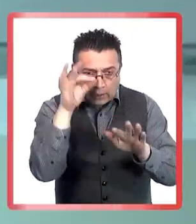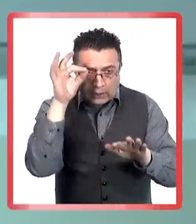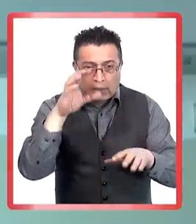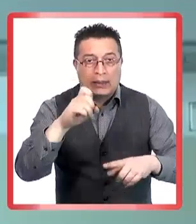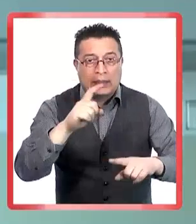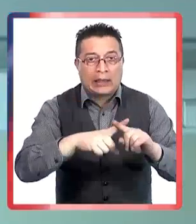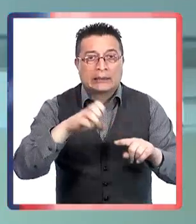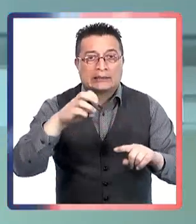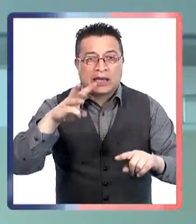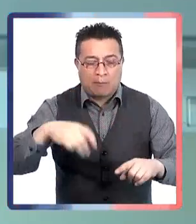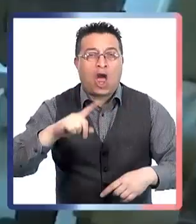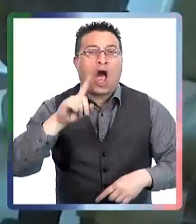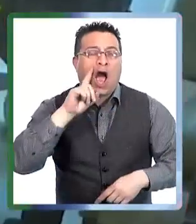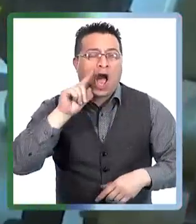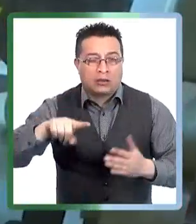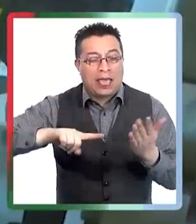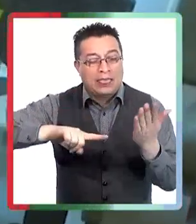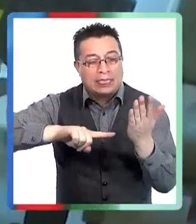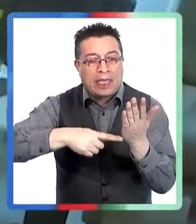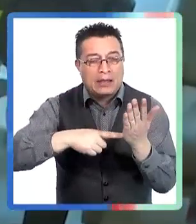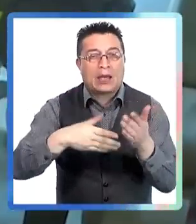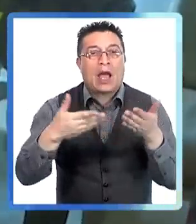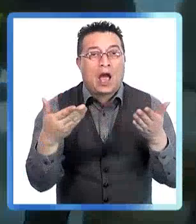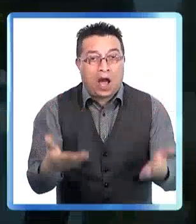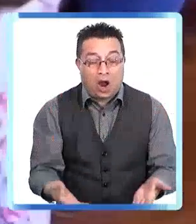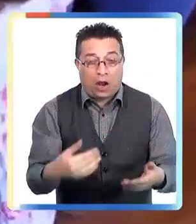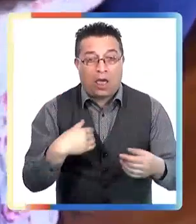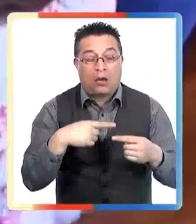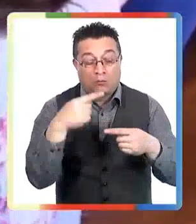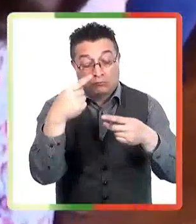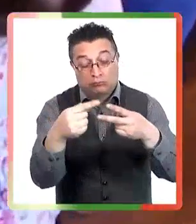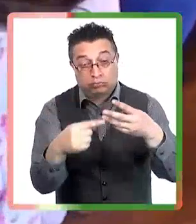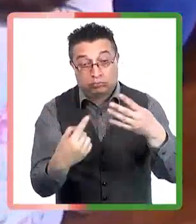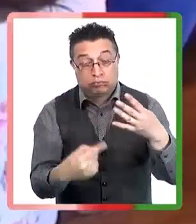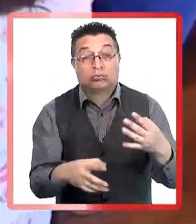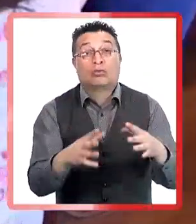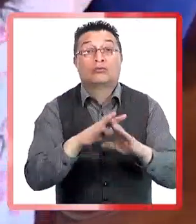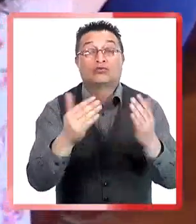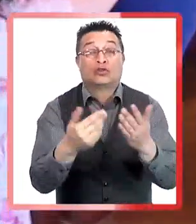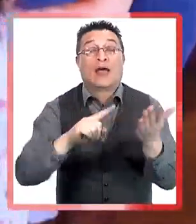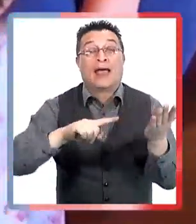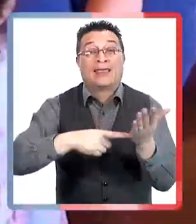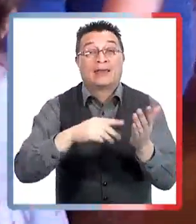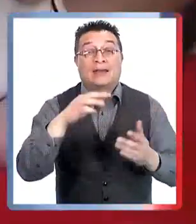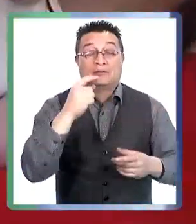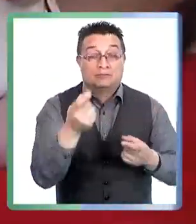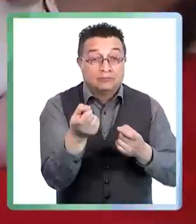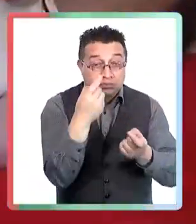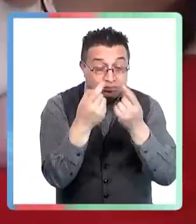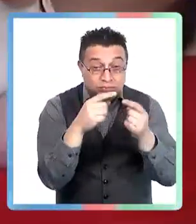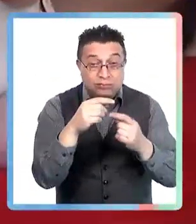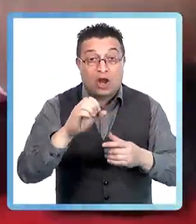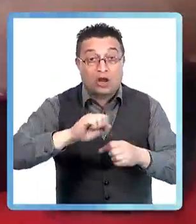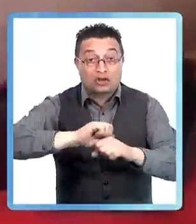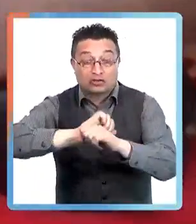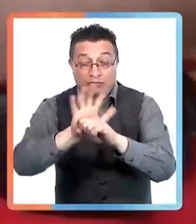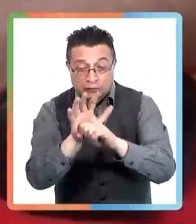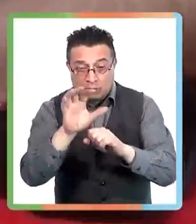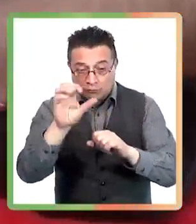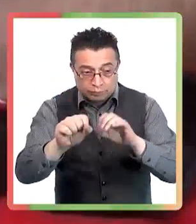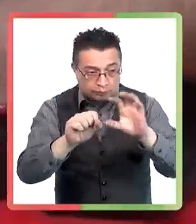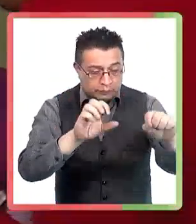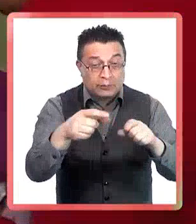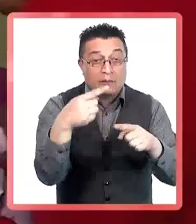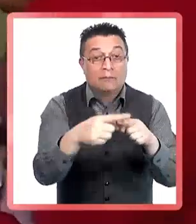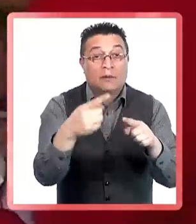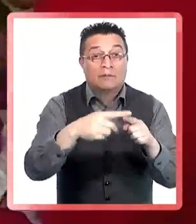diversos virus, hemos visto co-infecciones múltiples. Y teníamos un niño asistente a jardín infantil, generalmente tuvimos casos